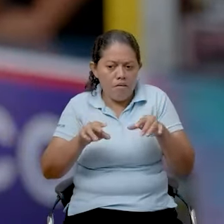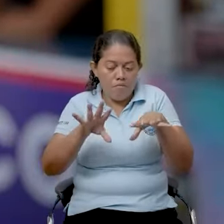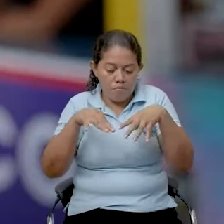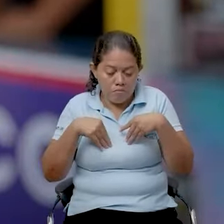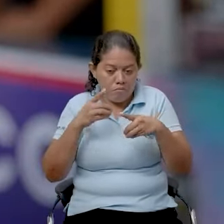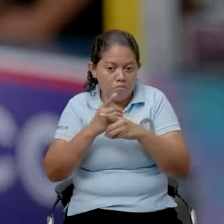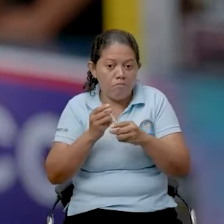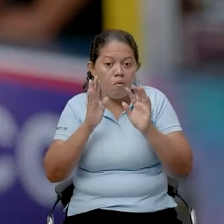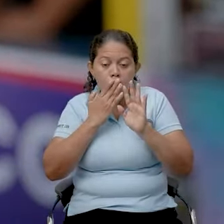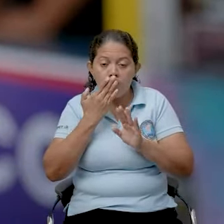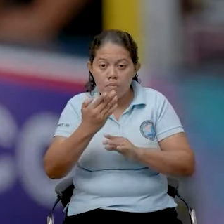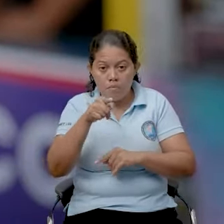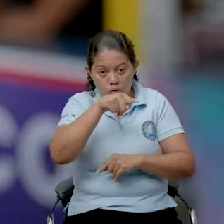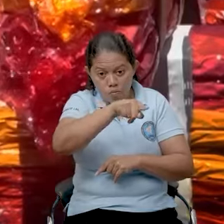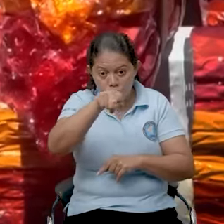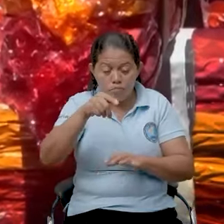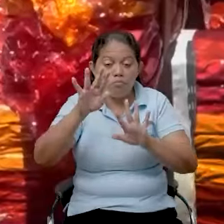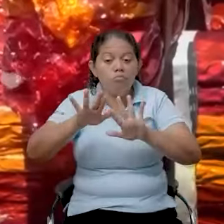Además, este es un bien para ellos.